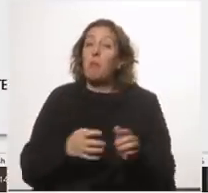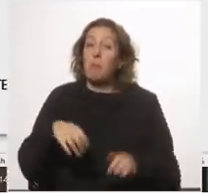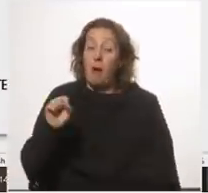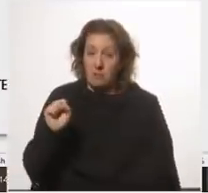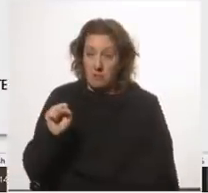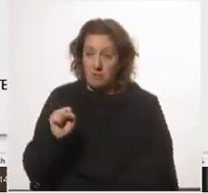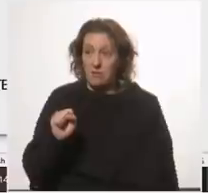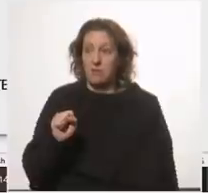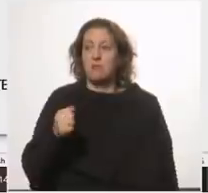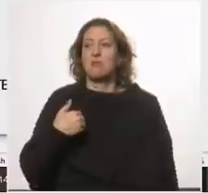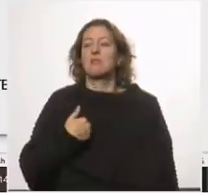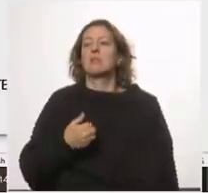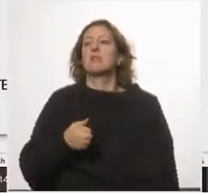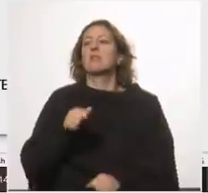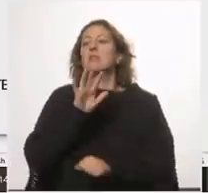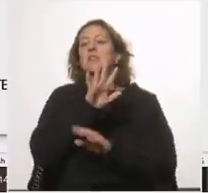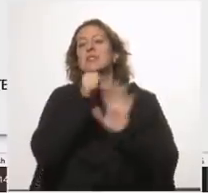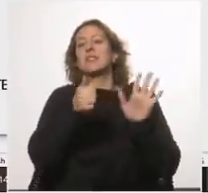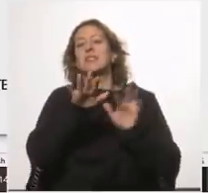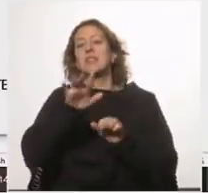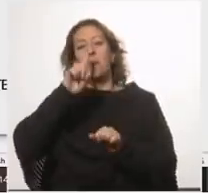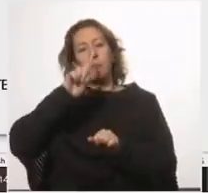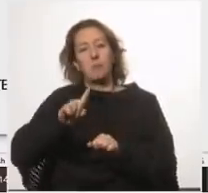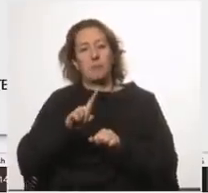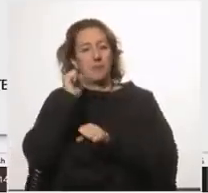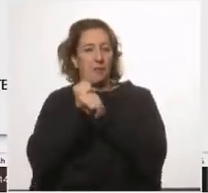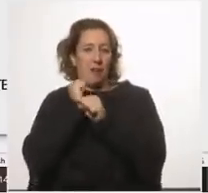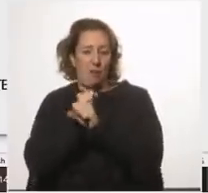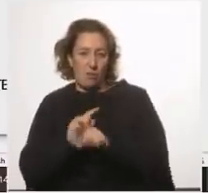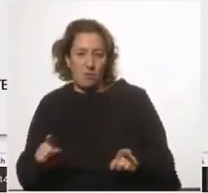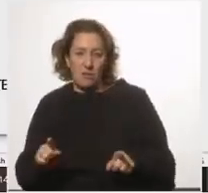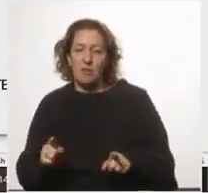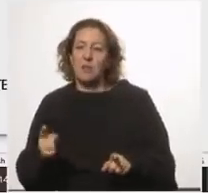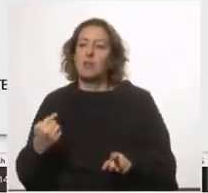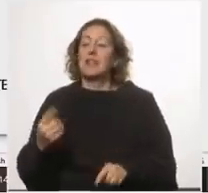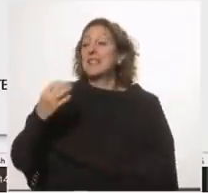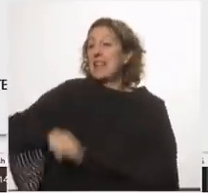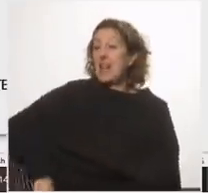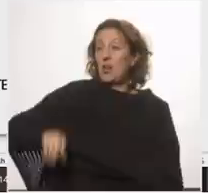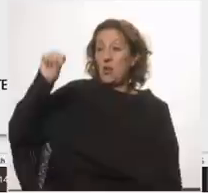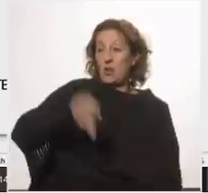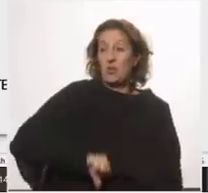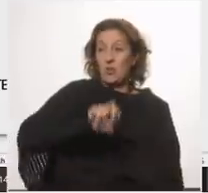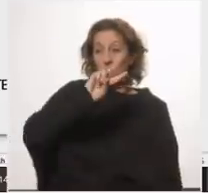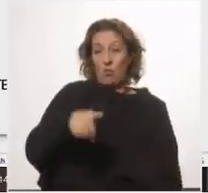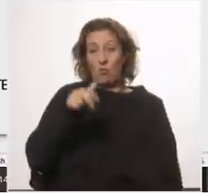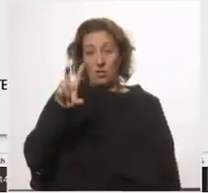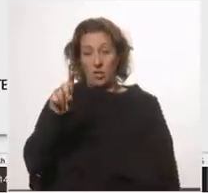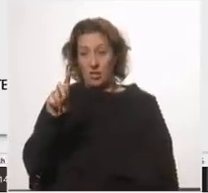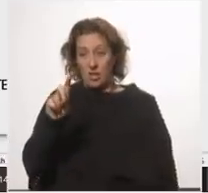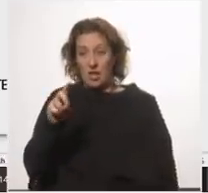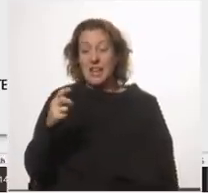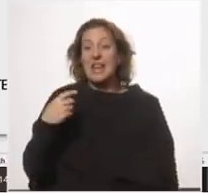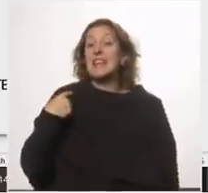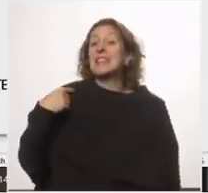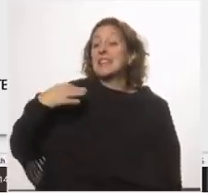65.000 trabajadores activos y el salario real privado que cayó 2,30. ¿Saben por qué no cayó el salario público el primer